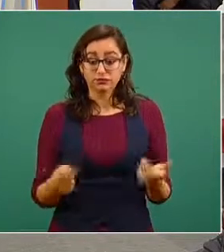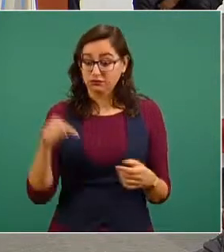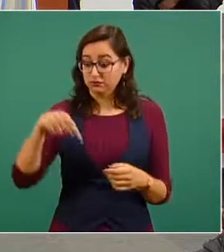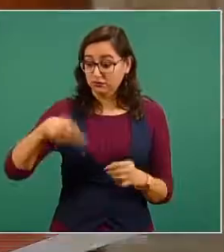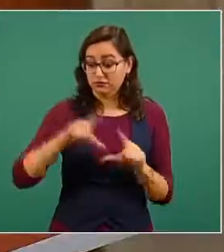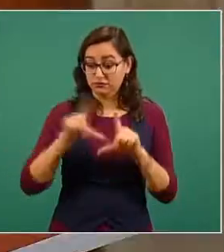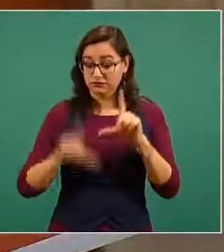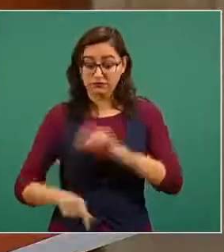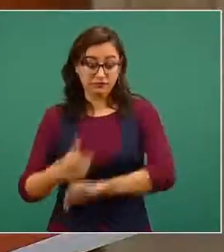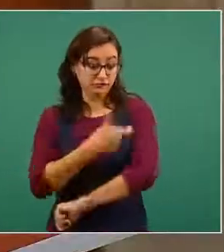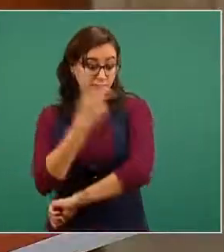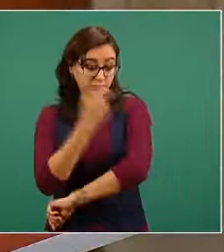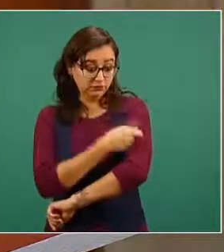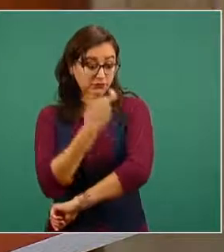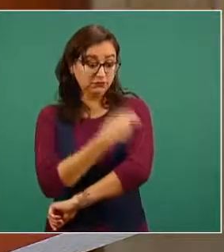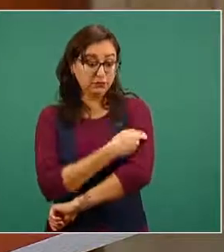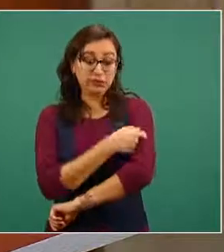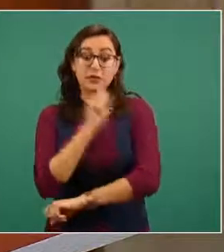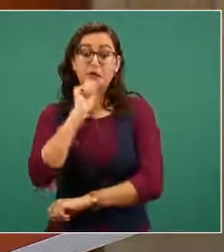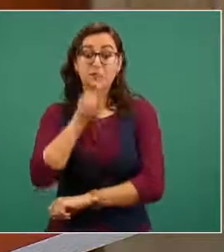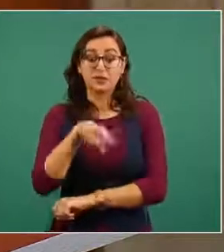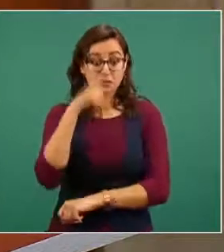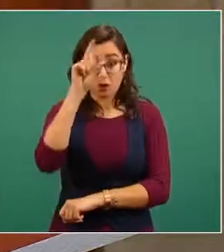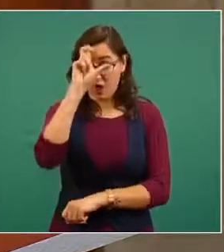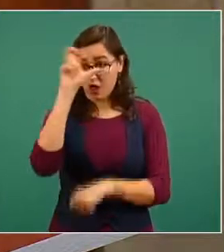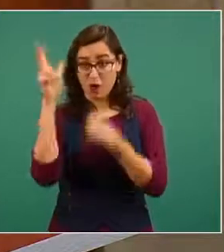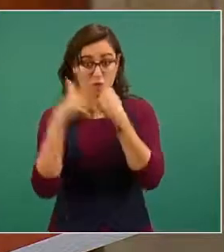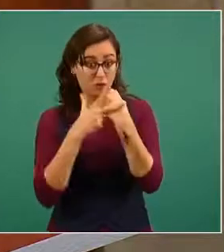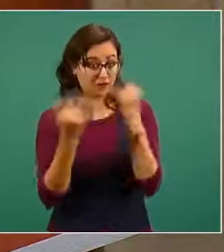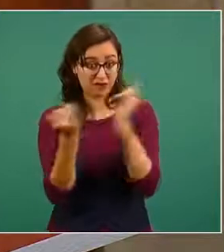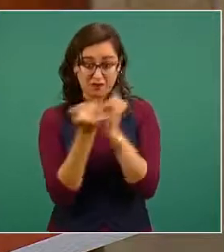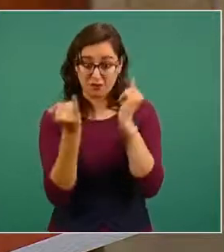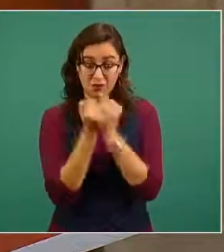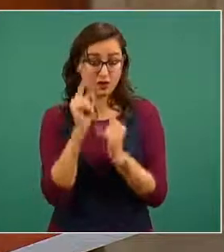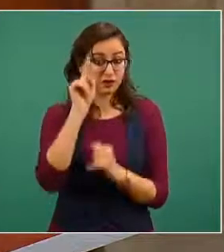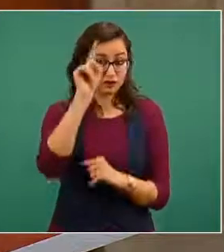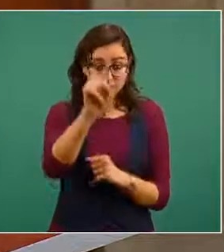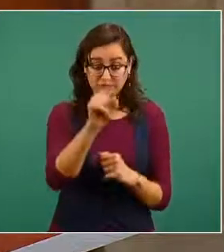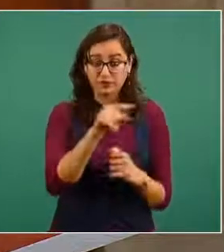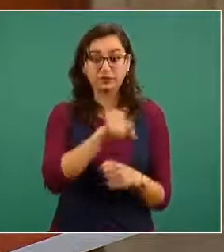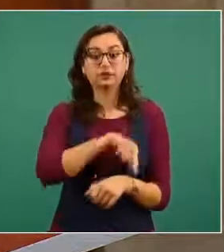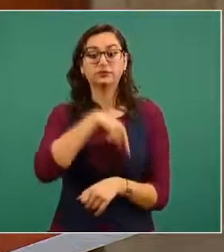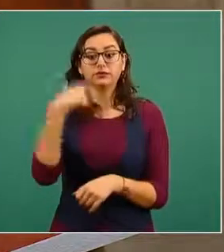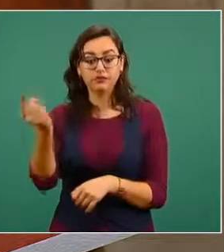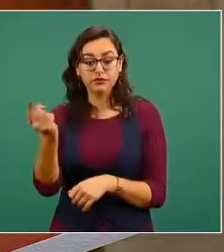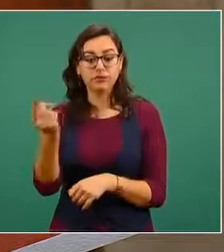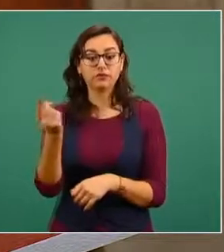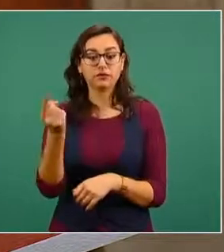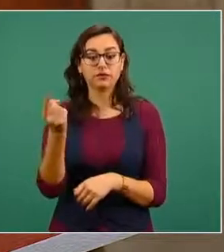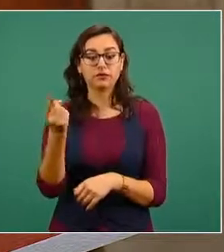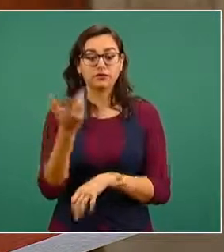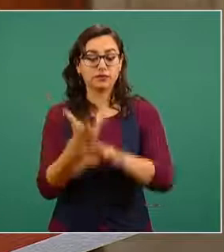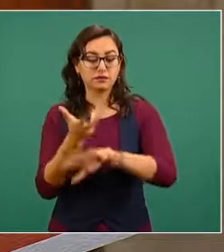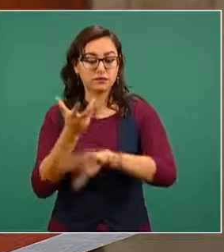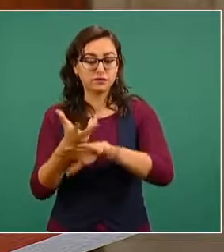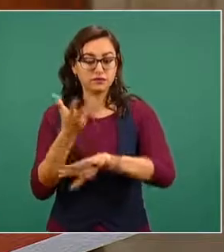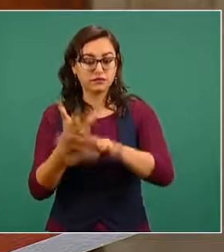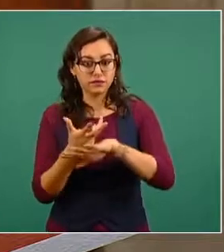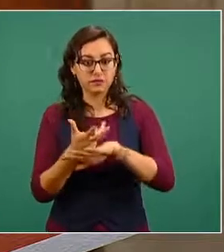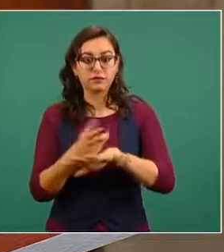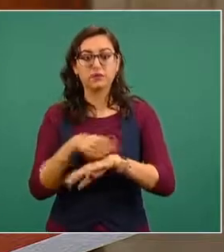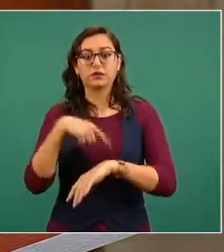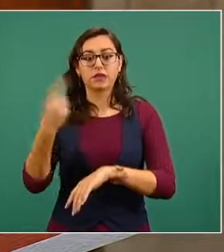también se está aplicando en Europa y se está aplicando en Estados Unidos